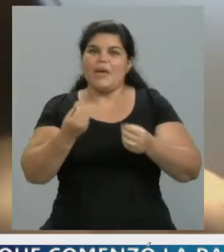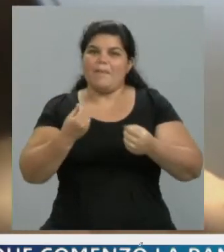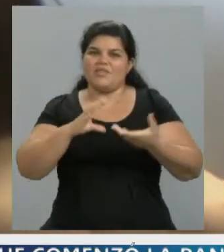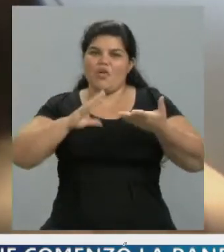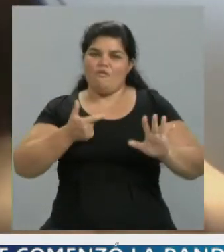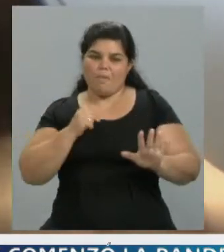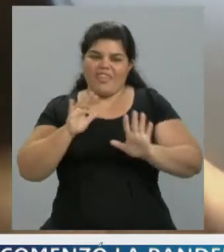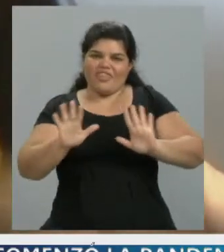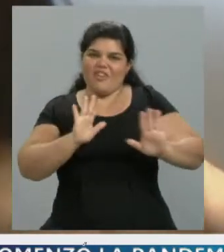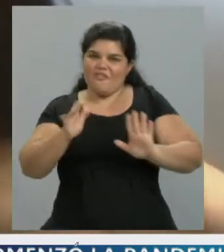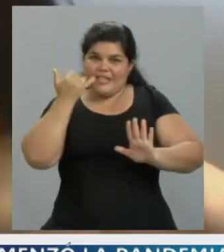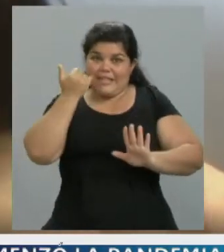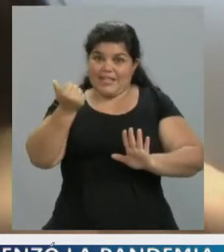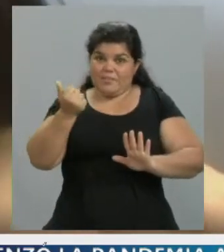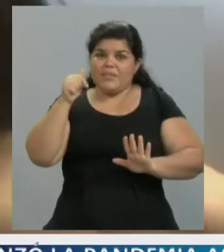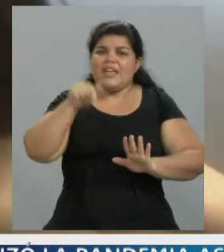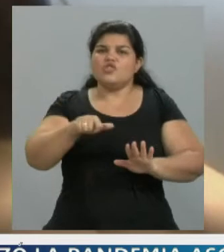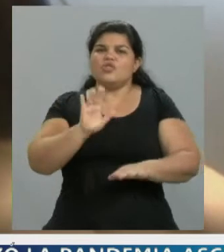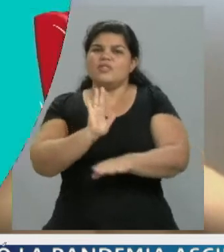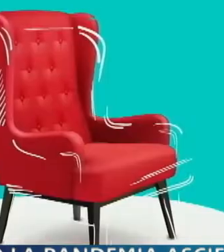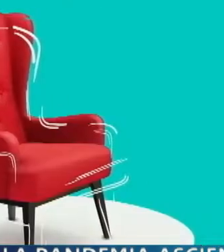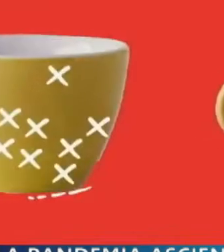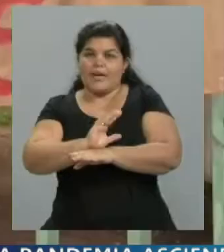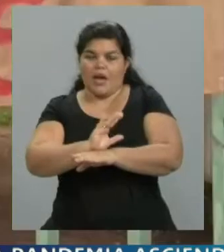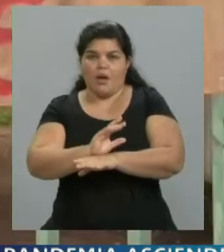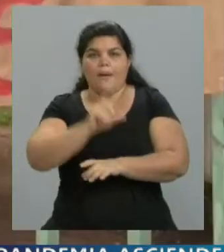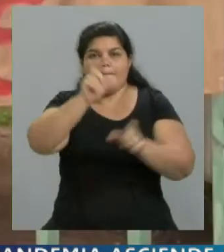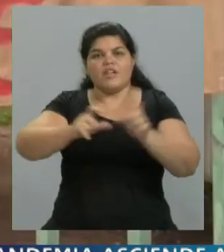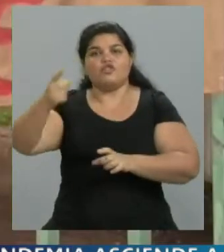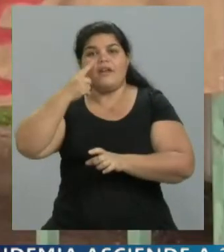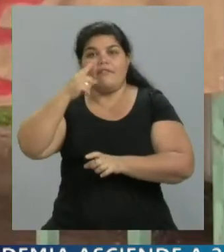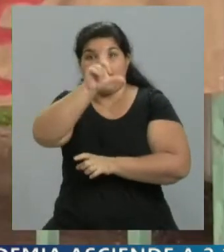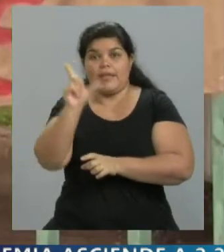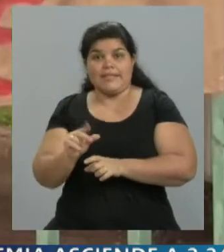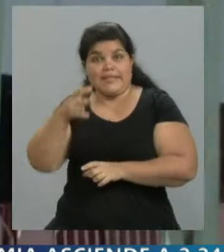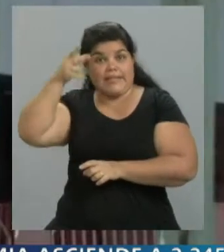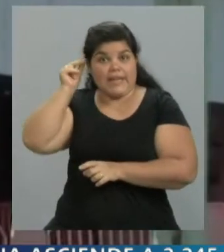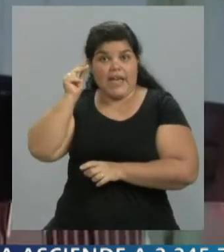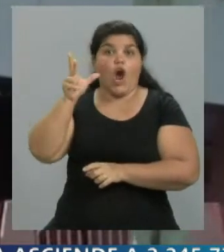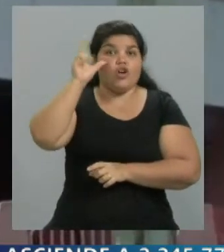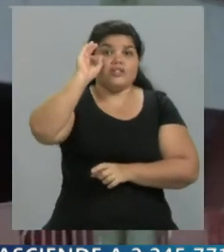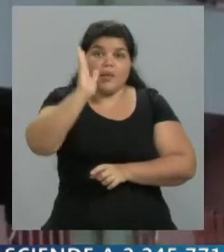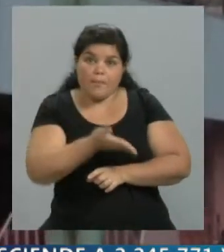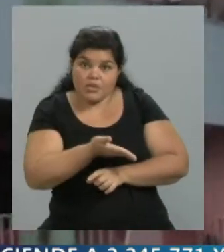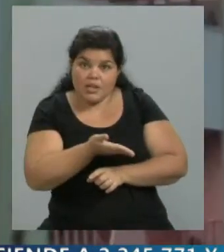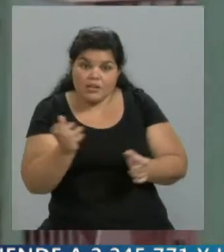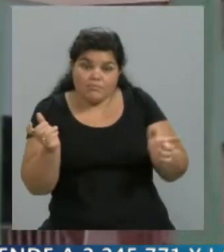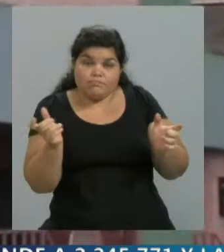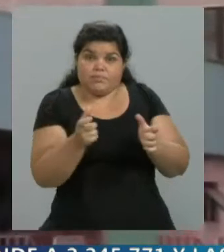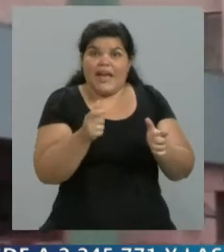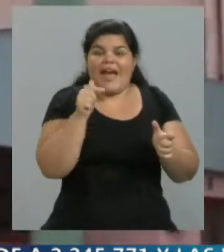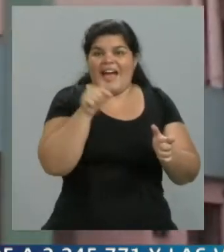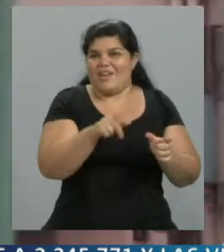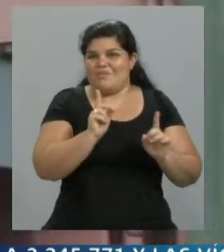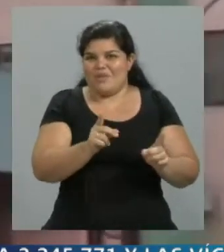y eso es cuando el 80% de la población tenga sus dos dosis. Por lo tanto, no le podemos pedir, pero es al olmo, como